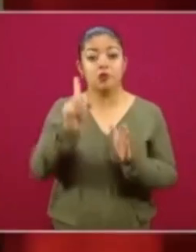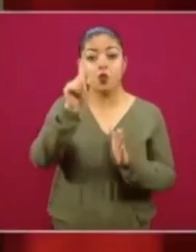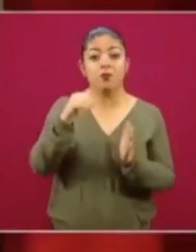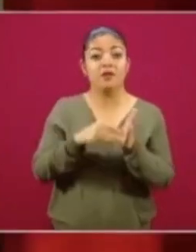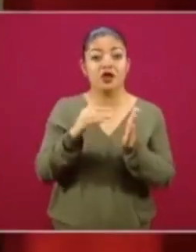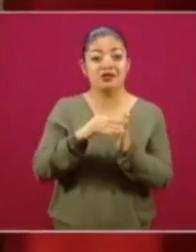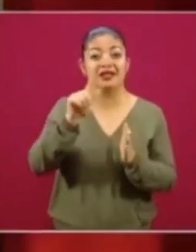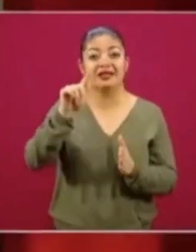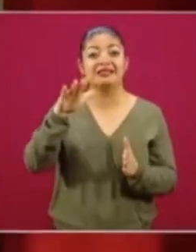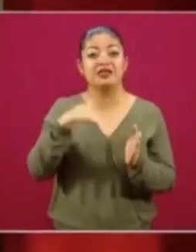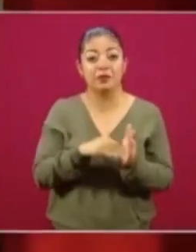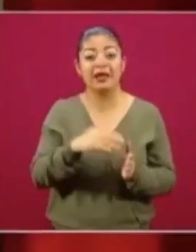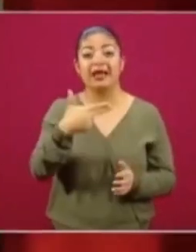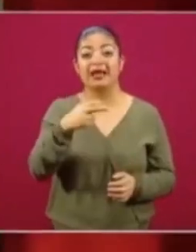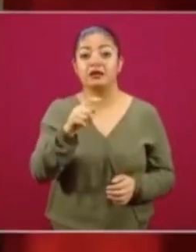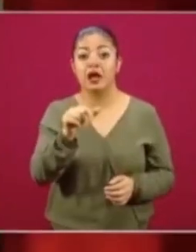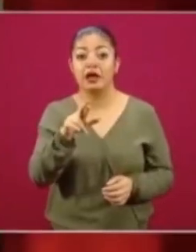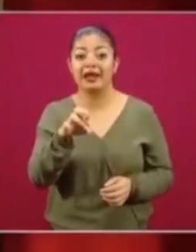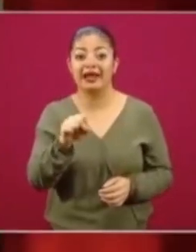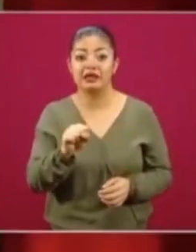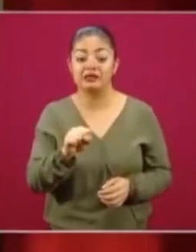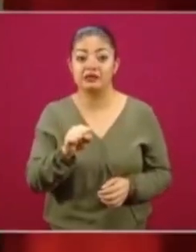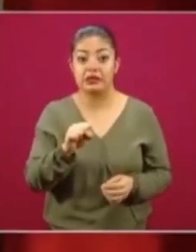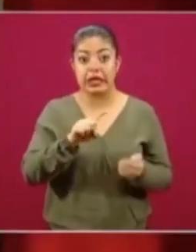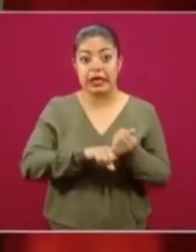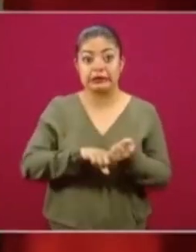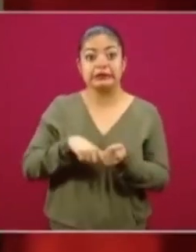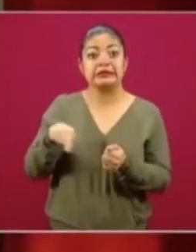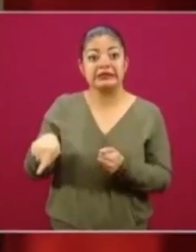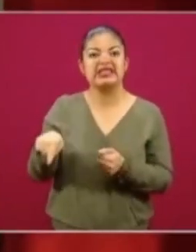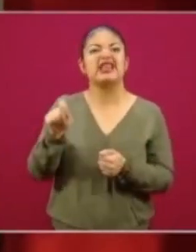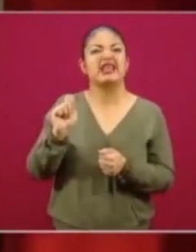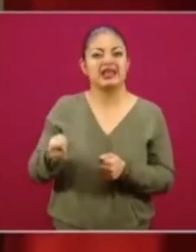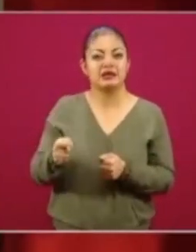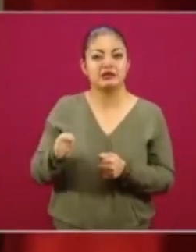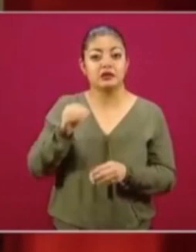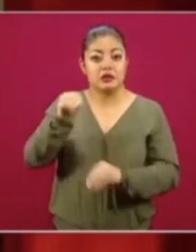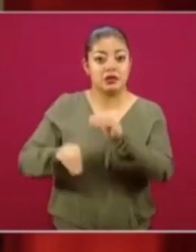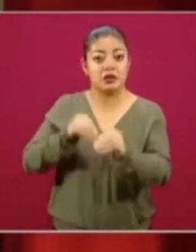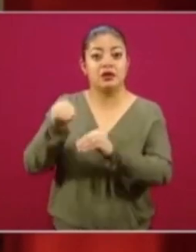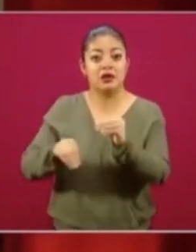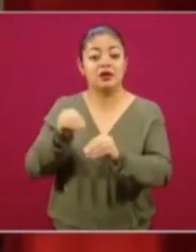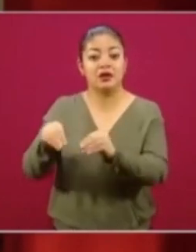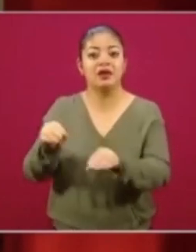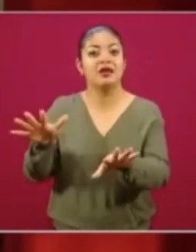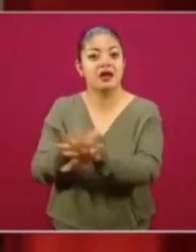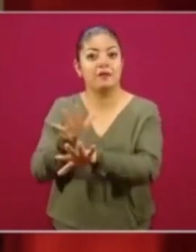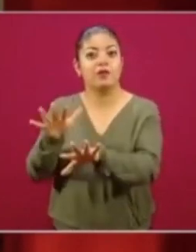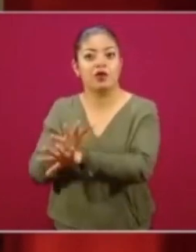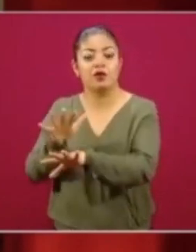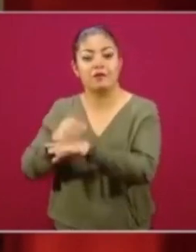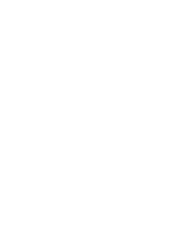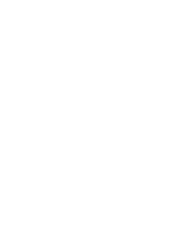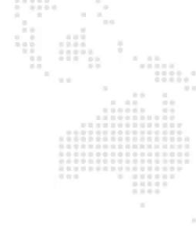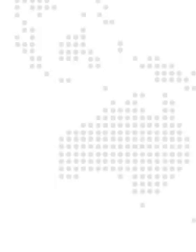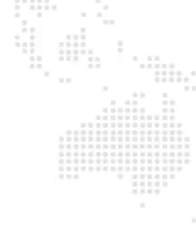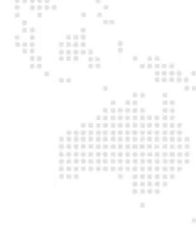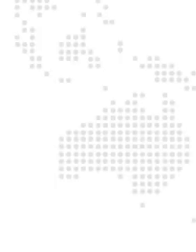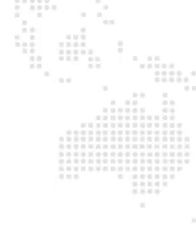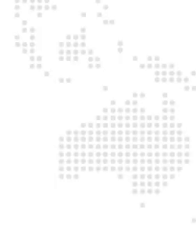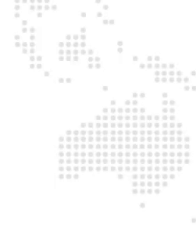hectáreas, pero traducido en trabajo con técnicas de agricultura orgánica y de conservación.